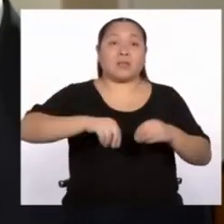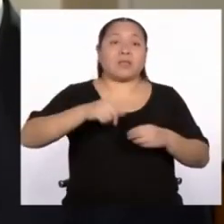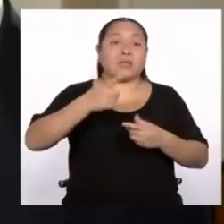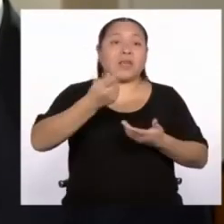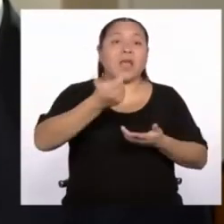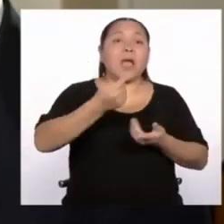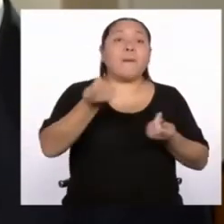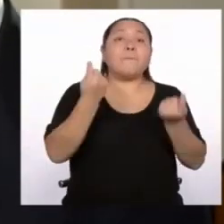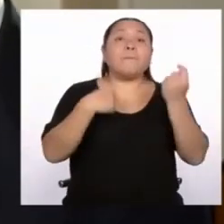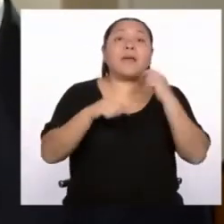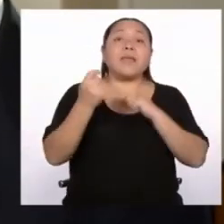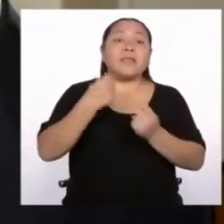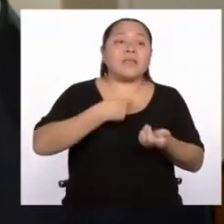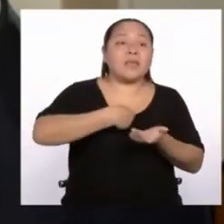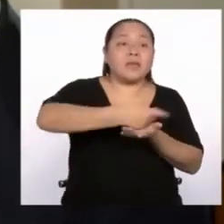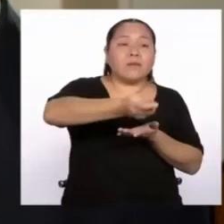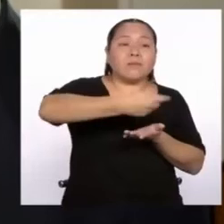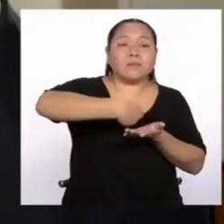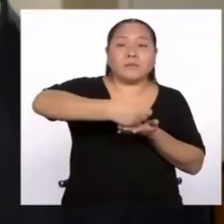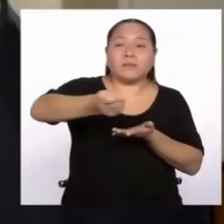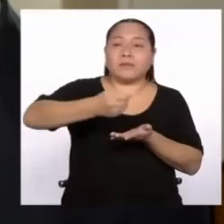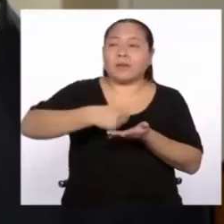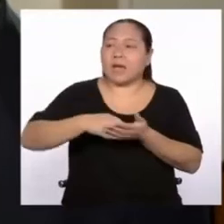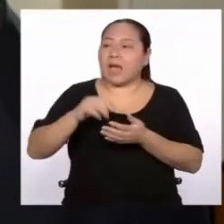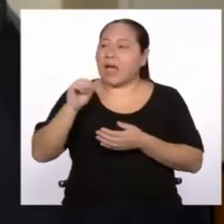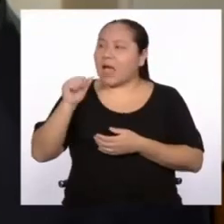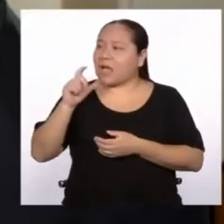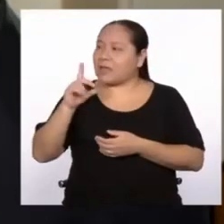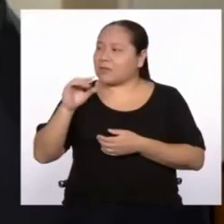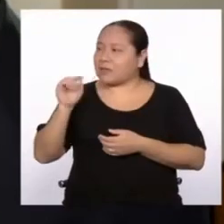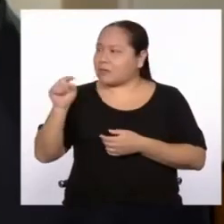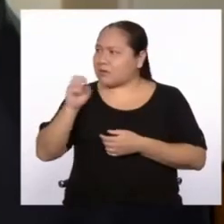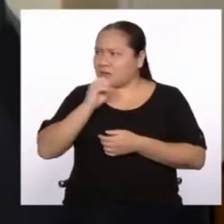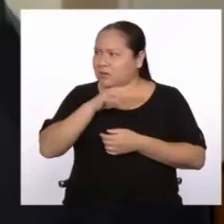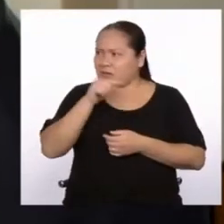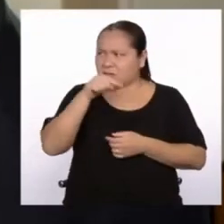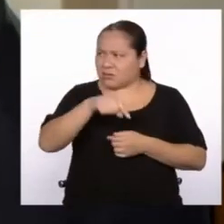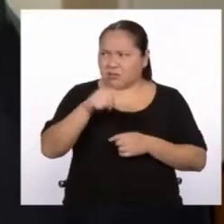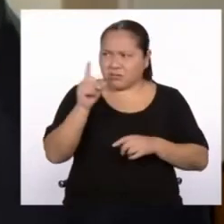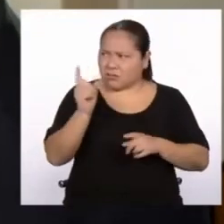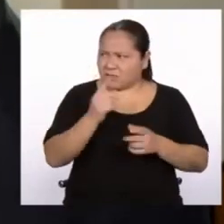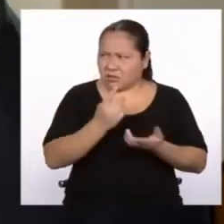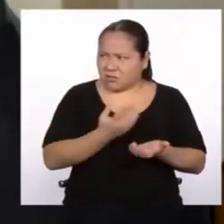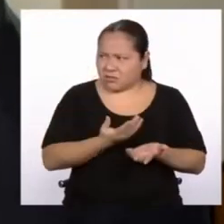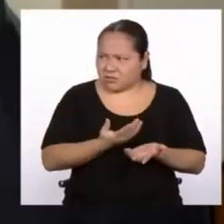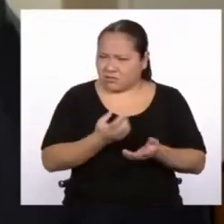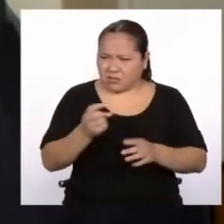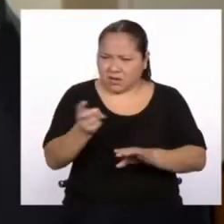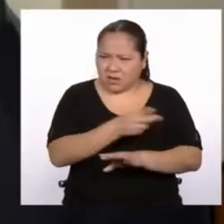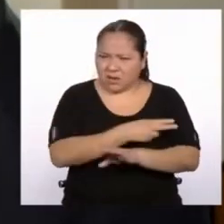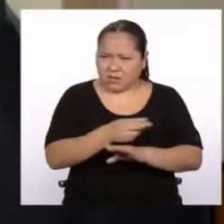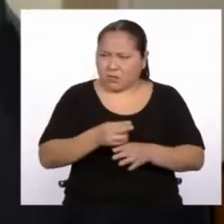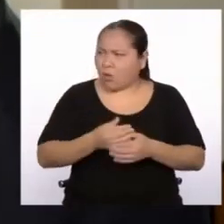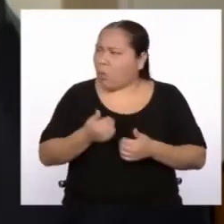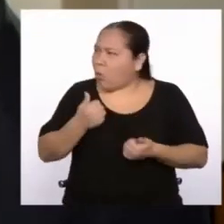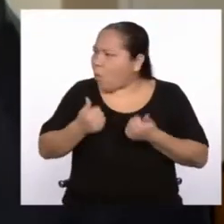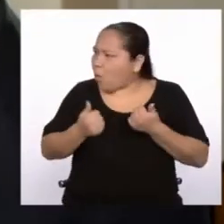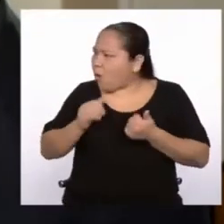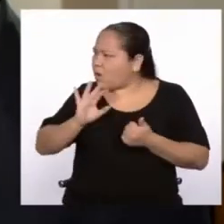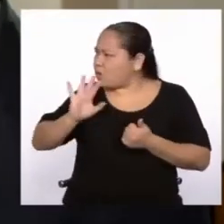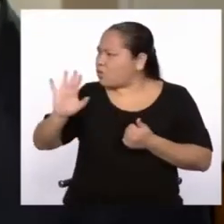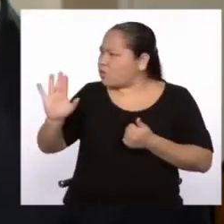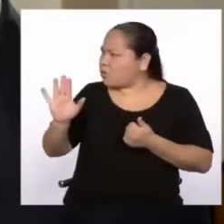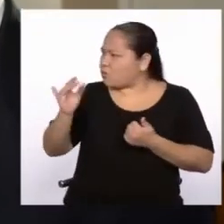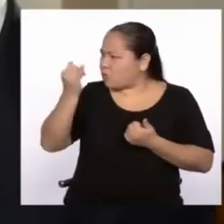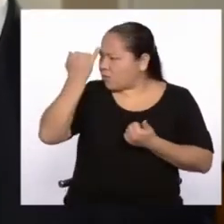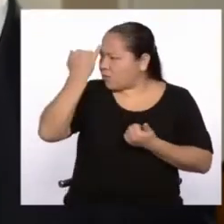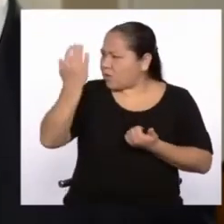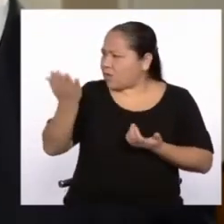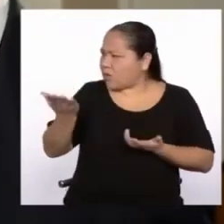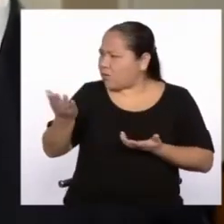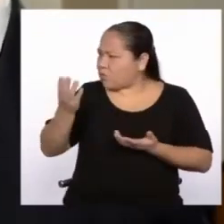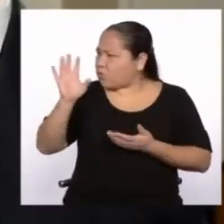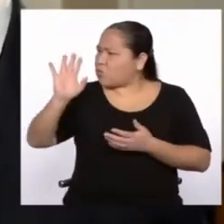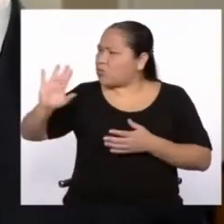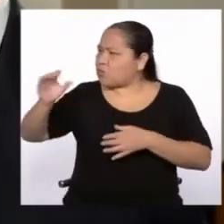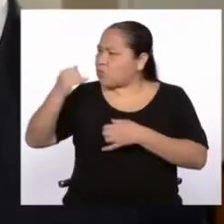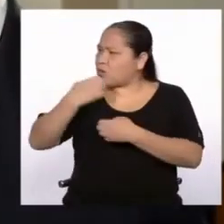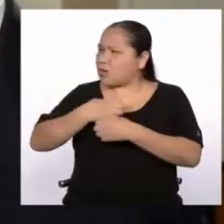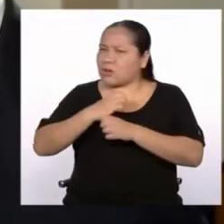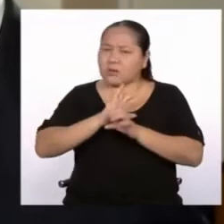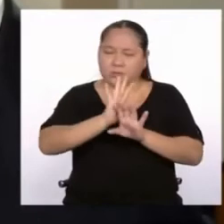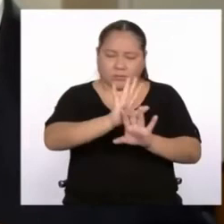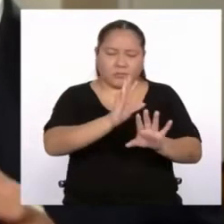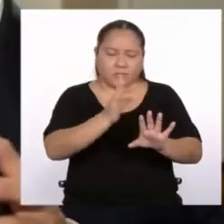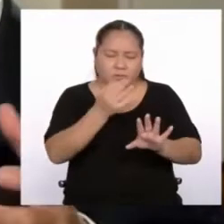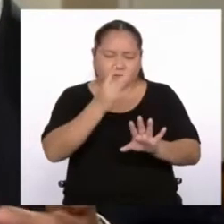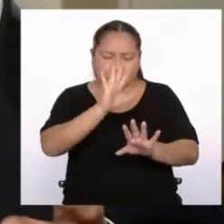impresa en Lima, y Alcedo mismo le dice, esta no es la versión del himno nacional. Entonces, ¿pero cuál es su versión? Alcedo pide unos